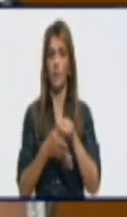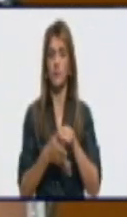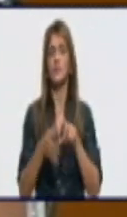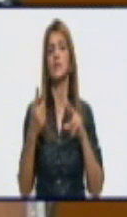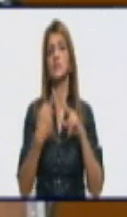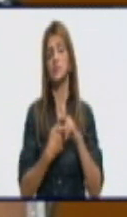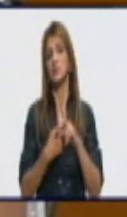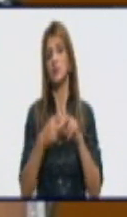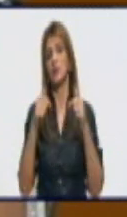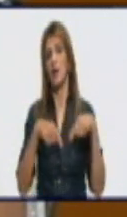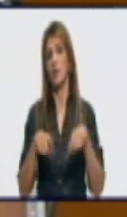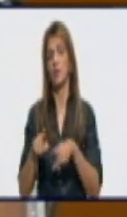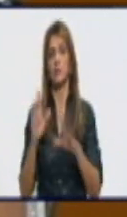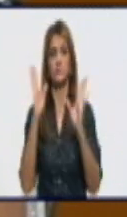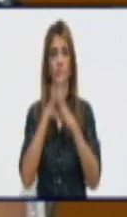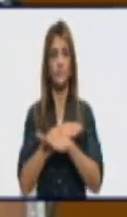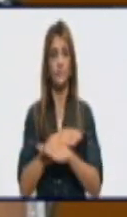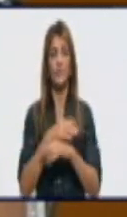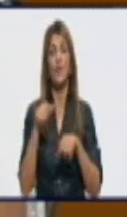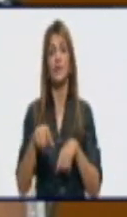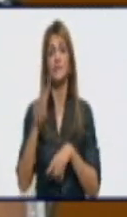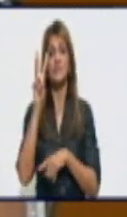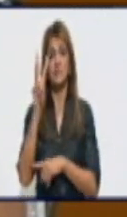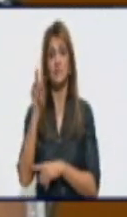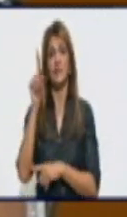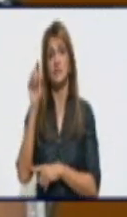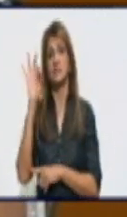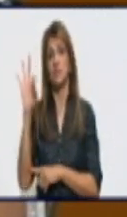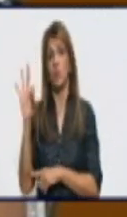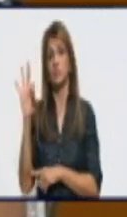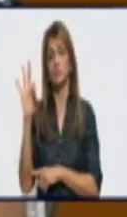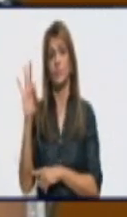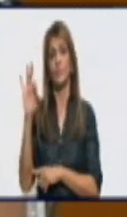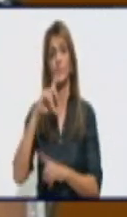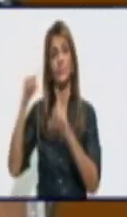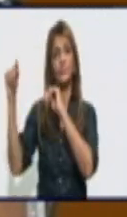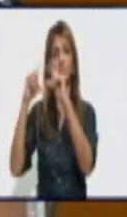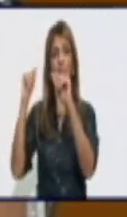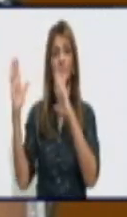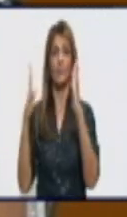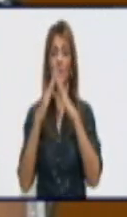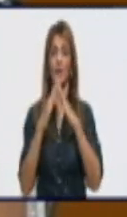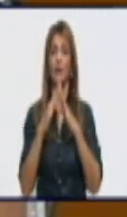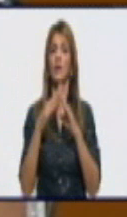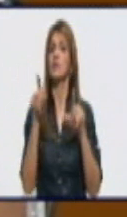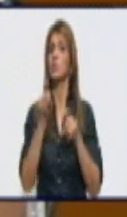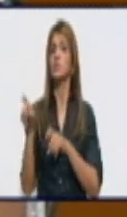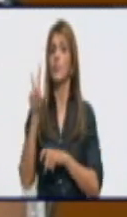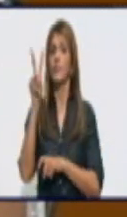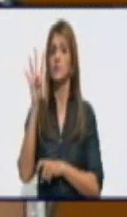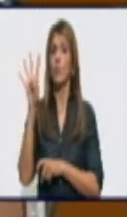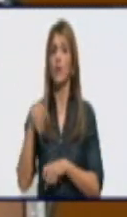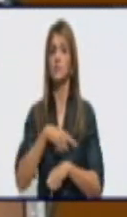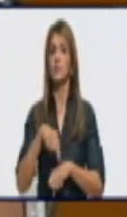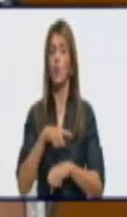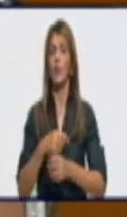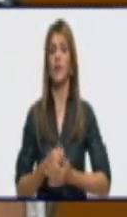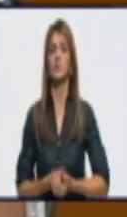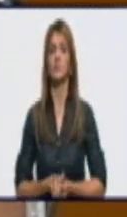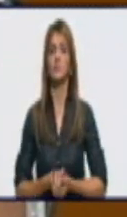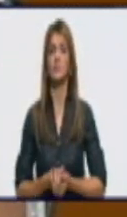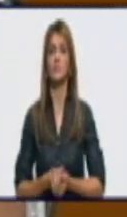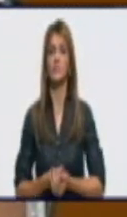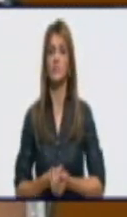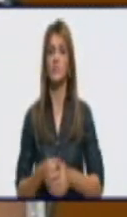activa en estos momentos. Se dieron 318 altas en las últimas 24 horas y ya tenemos un total de 4.595